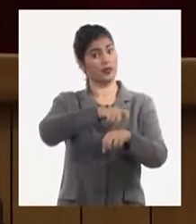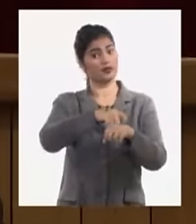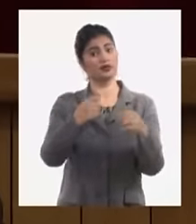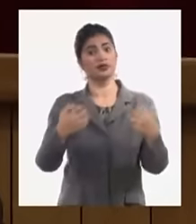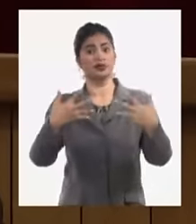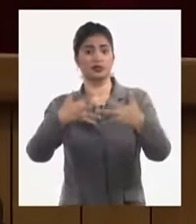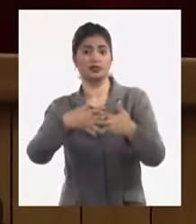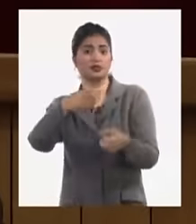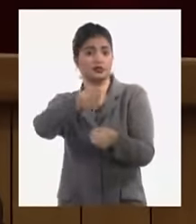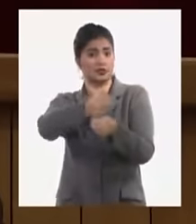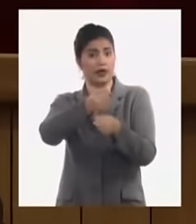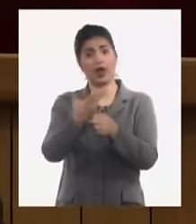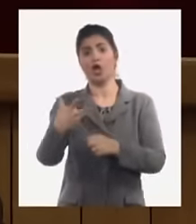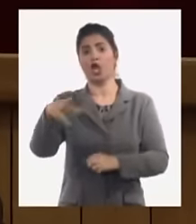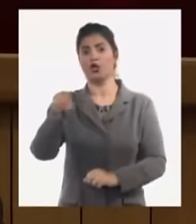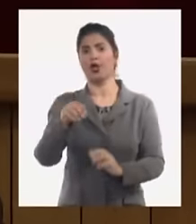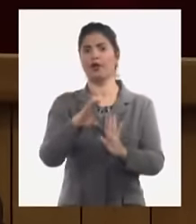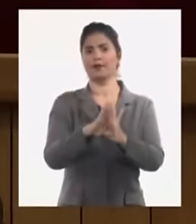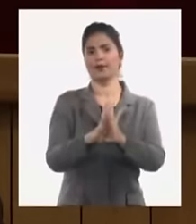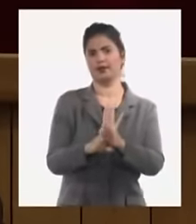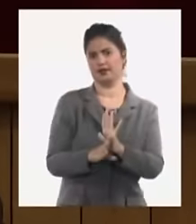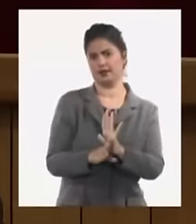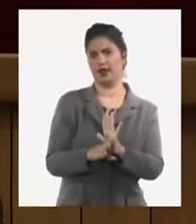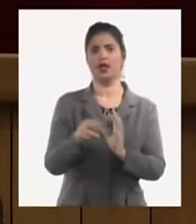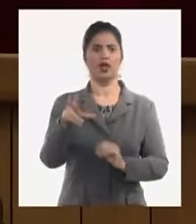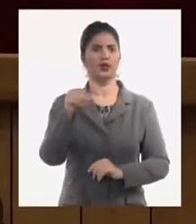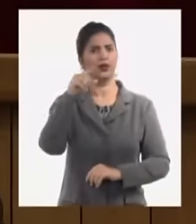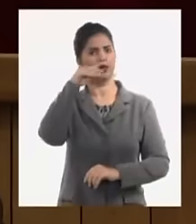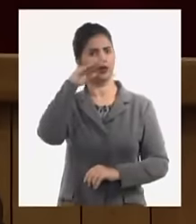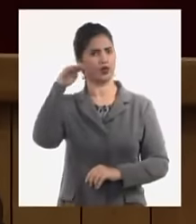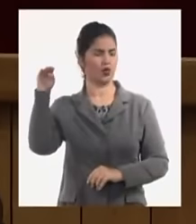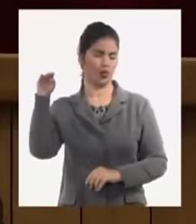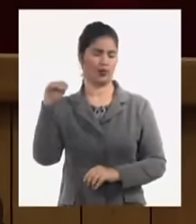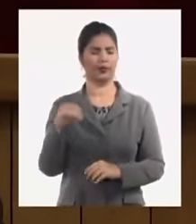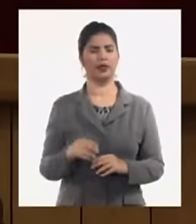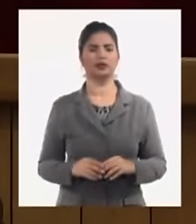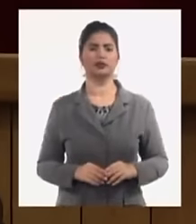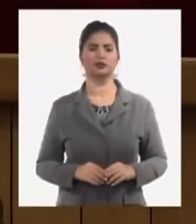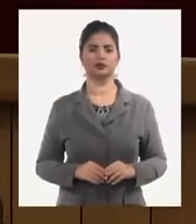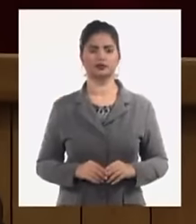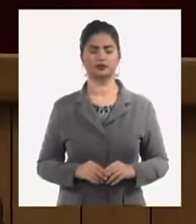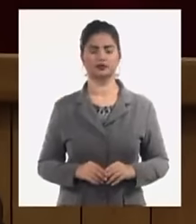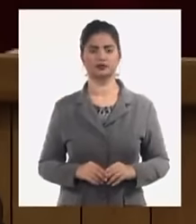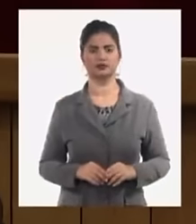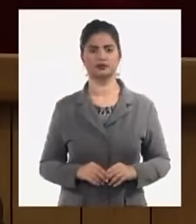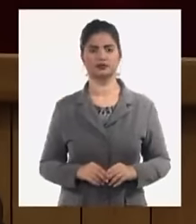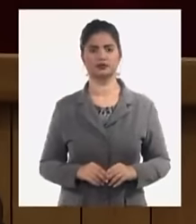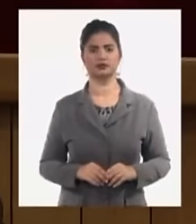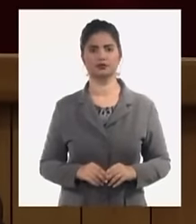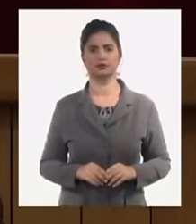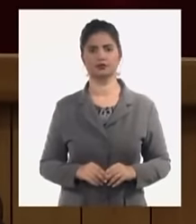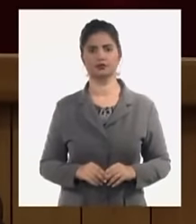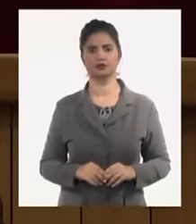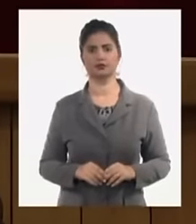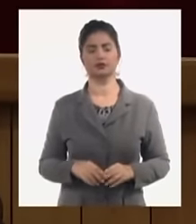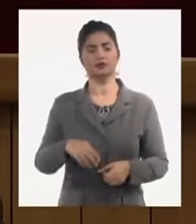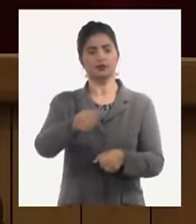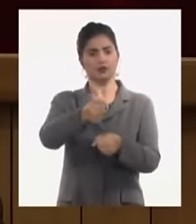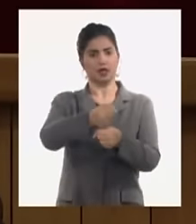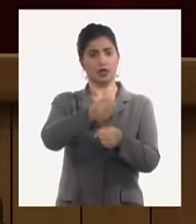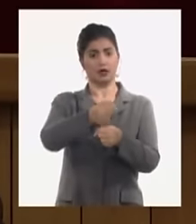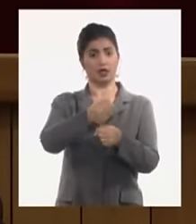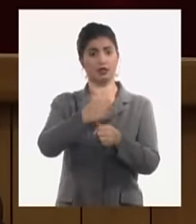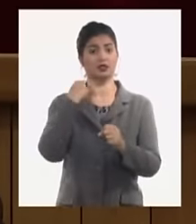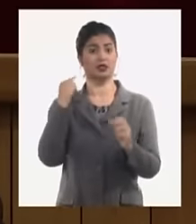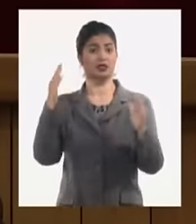implementación de estas nuevas normas de todo esto que hemos estado hablando ya vamos a estar determinados